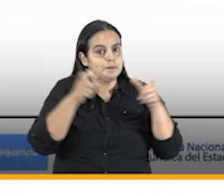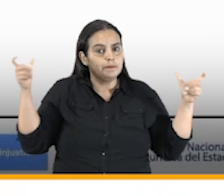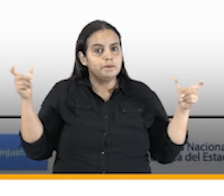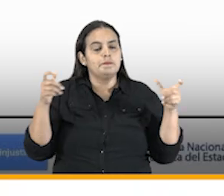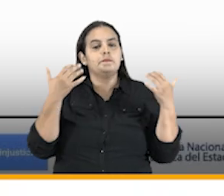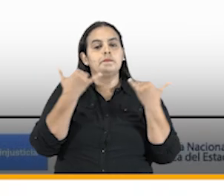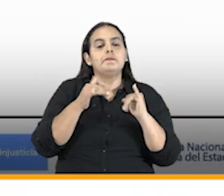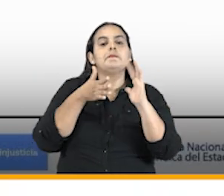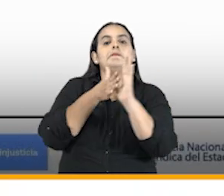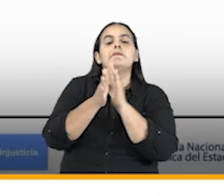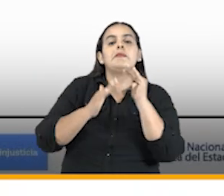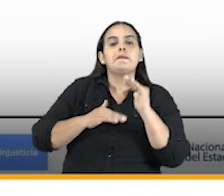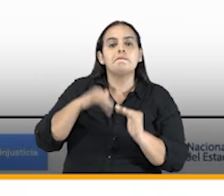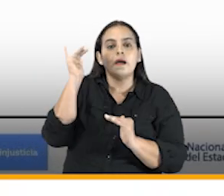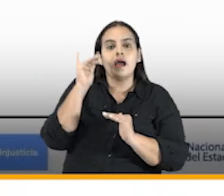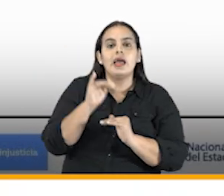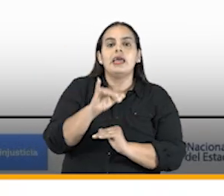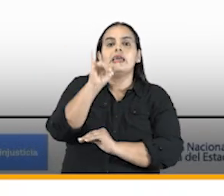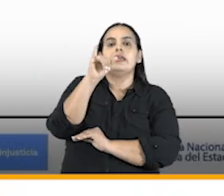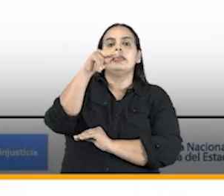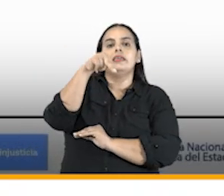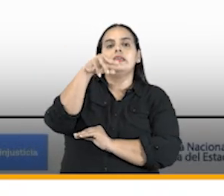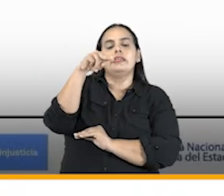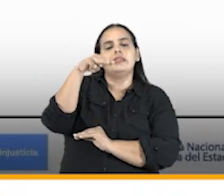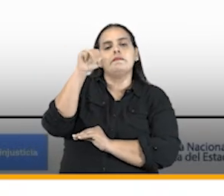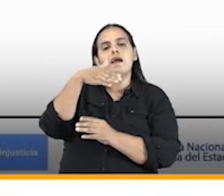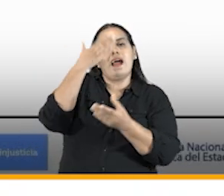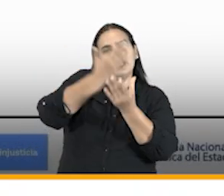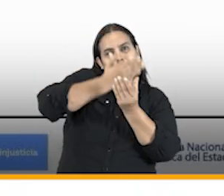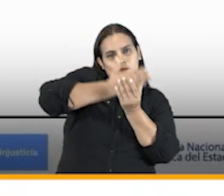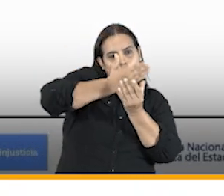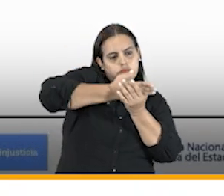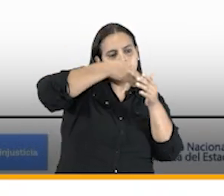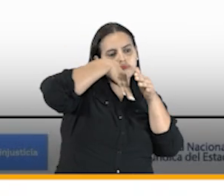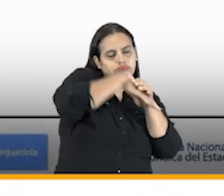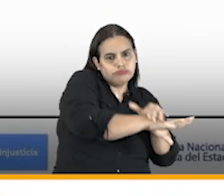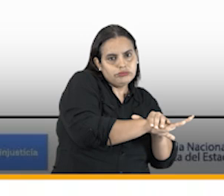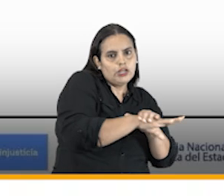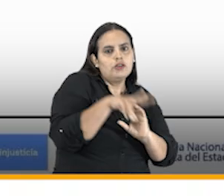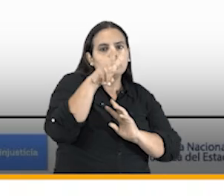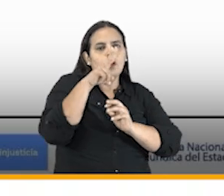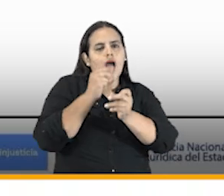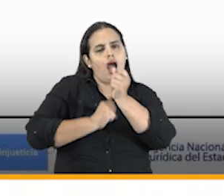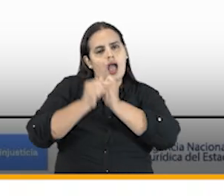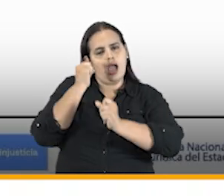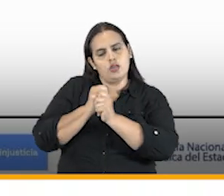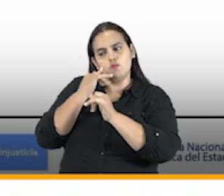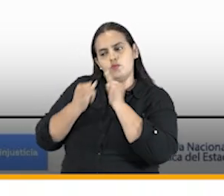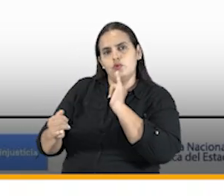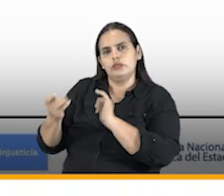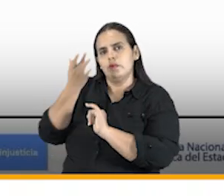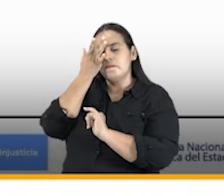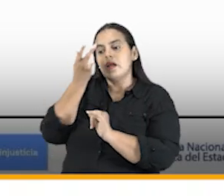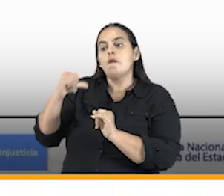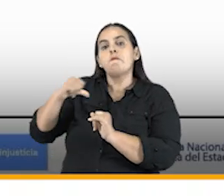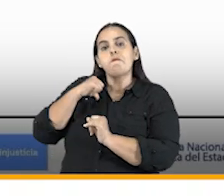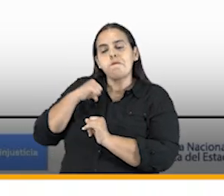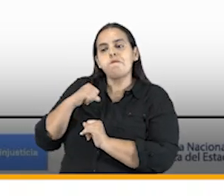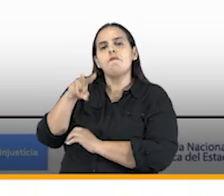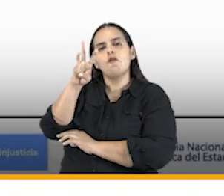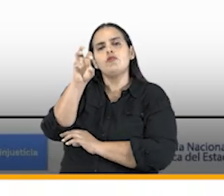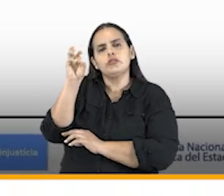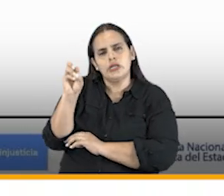inadmisibilidades de archivos en los dos últimos años pues tenemos cerca de 80 casos